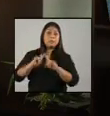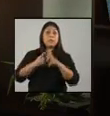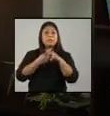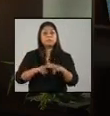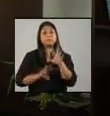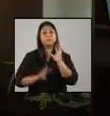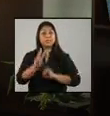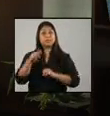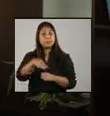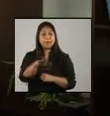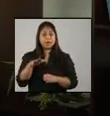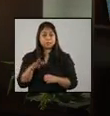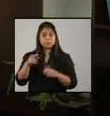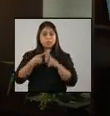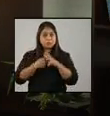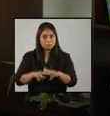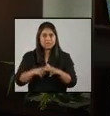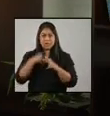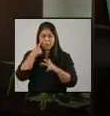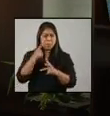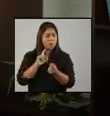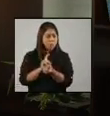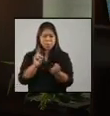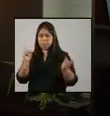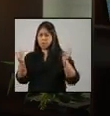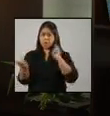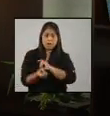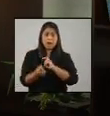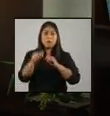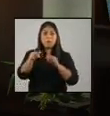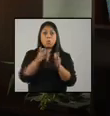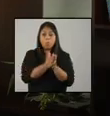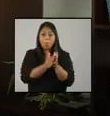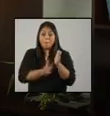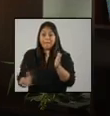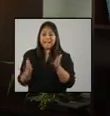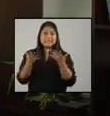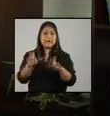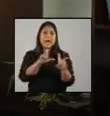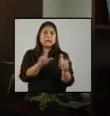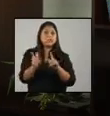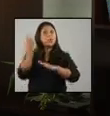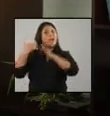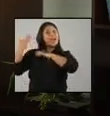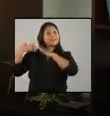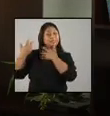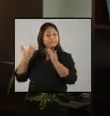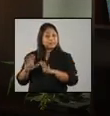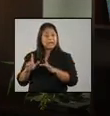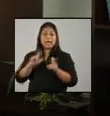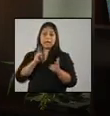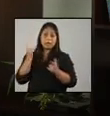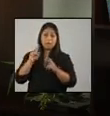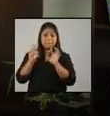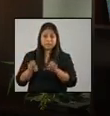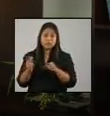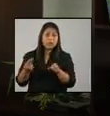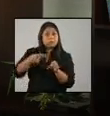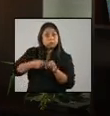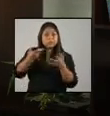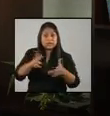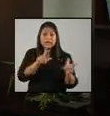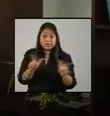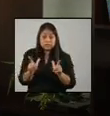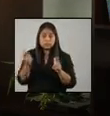tuvimos que hacer un cambio diametral, pasar de un plan de gobierno preparado por años y con gente lista para ponerlo en práctica,